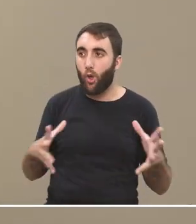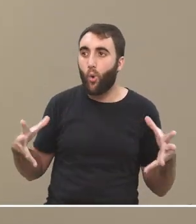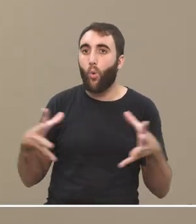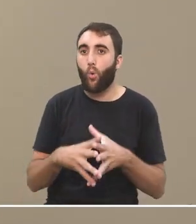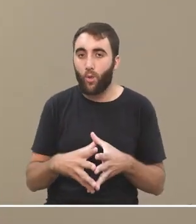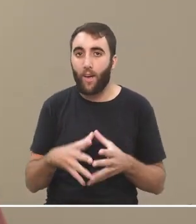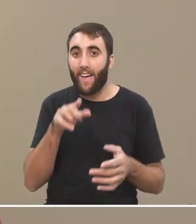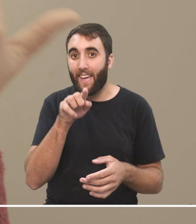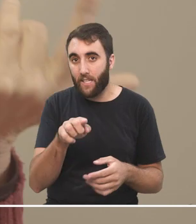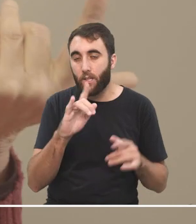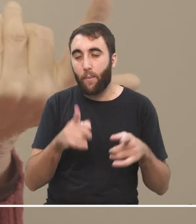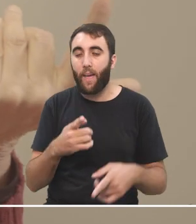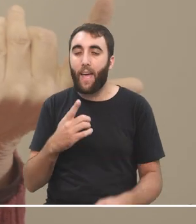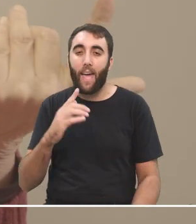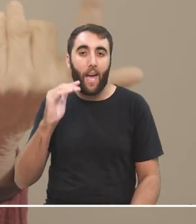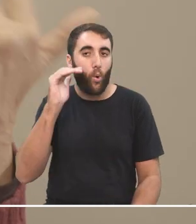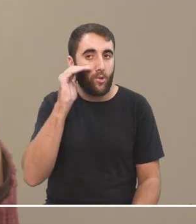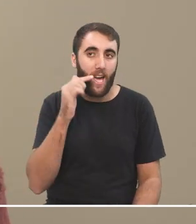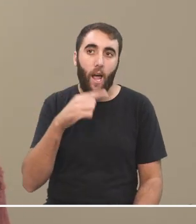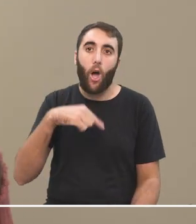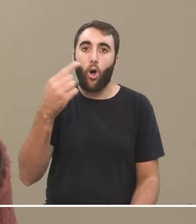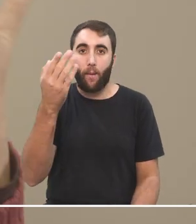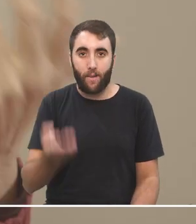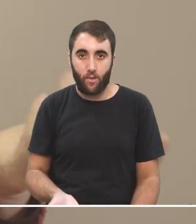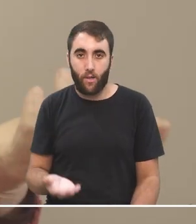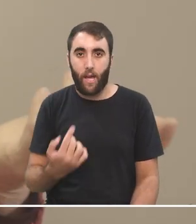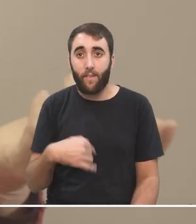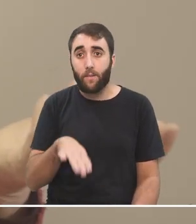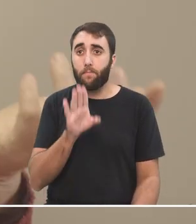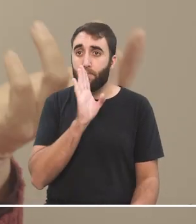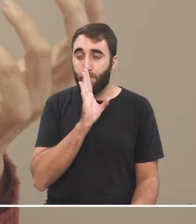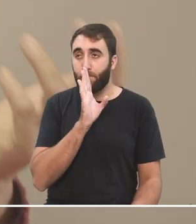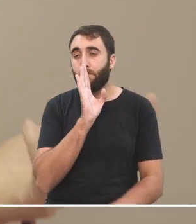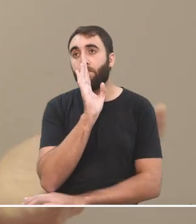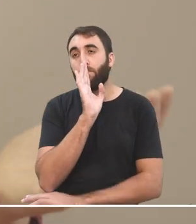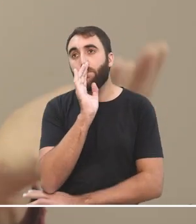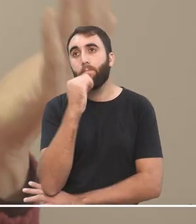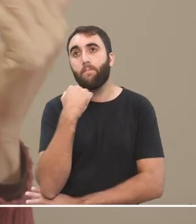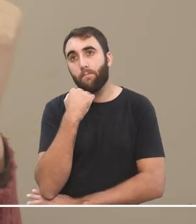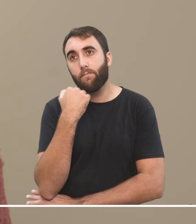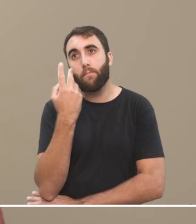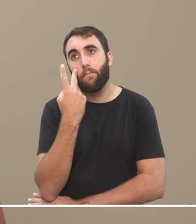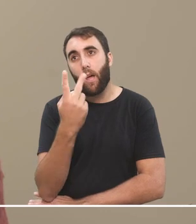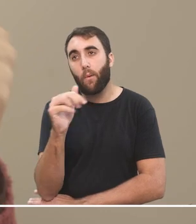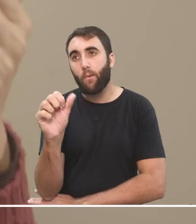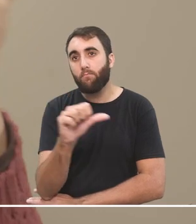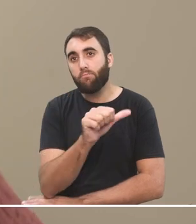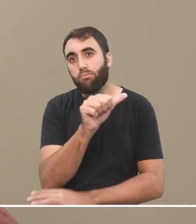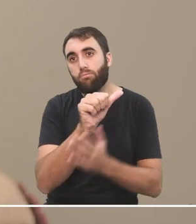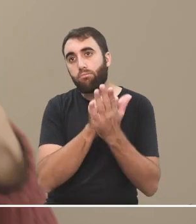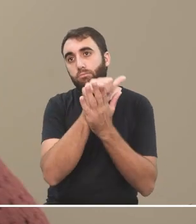es también escuchar y a veces quedarse callado quedarse en silencio y